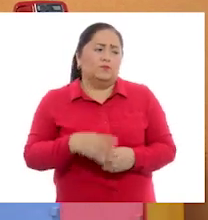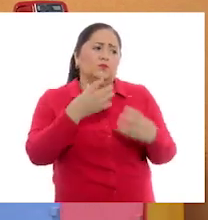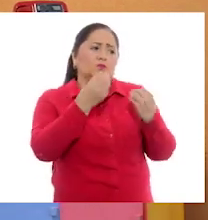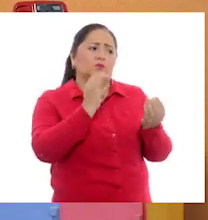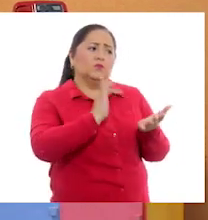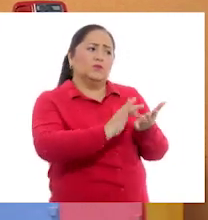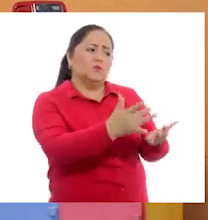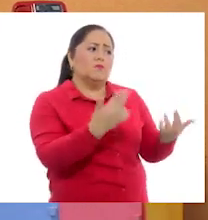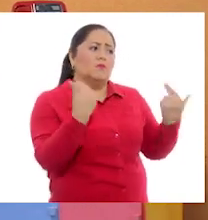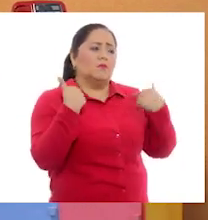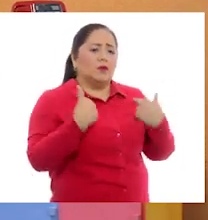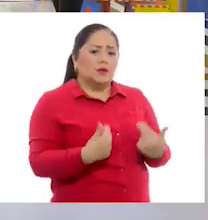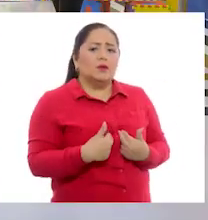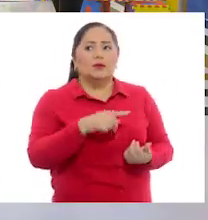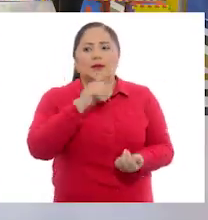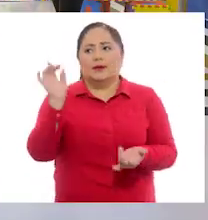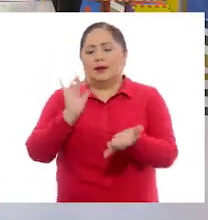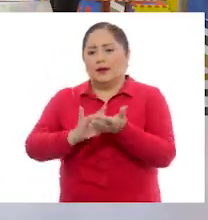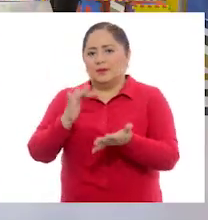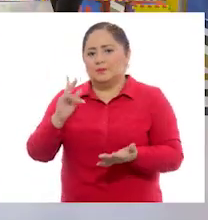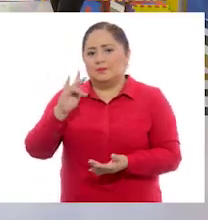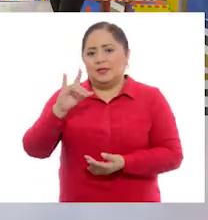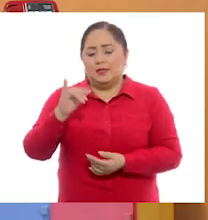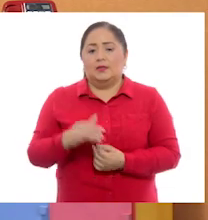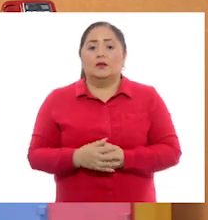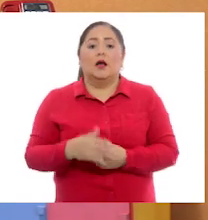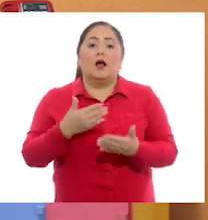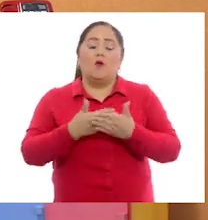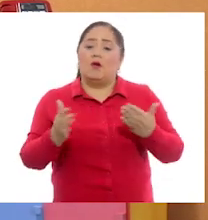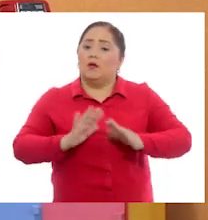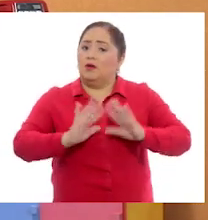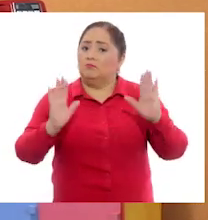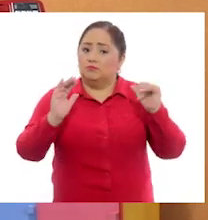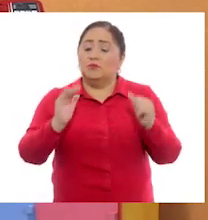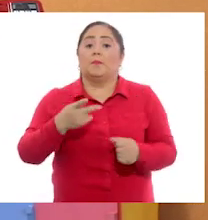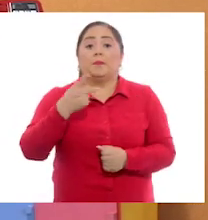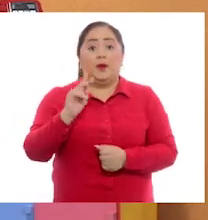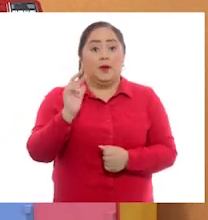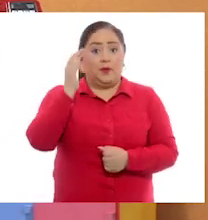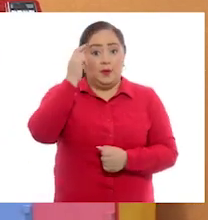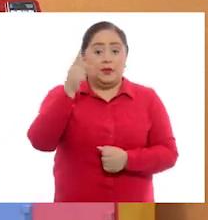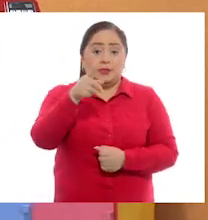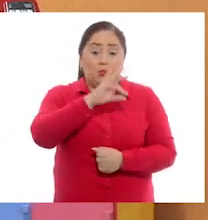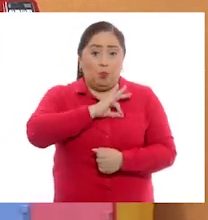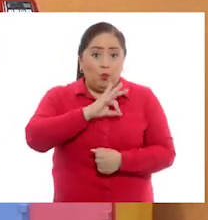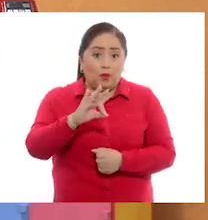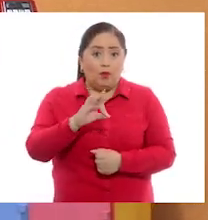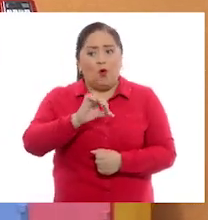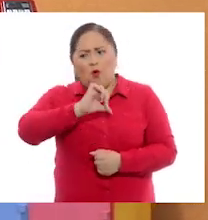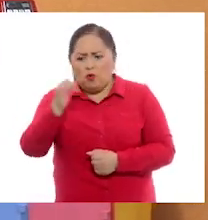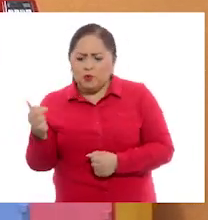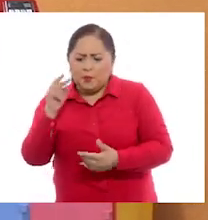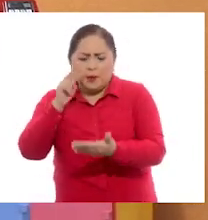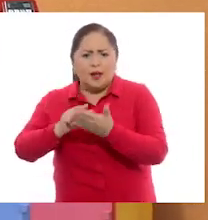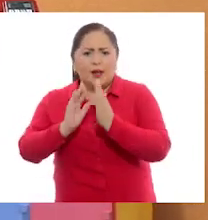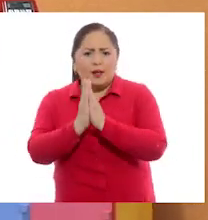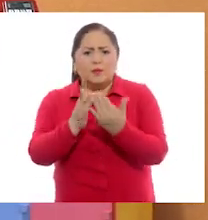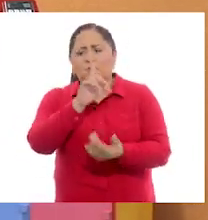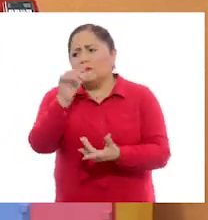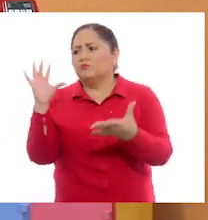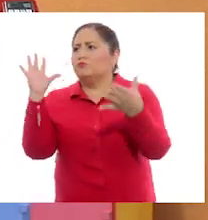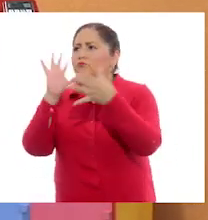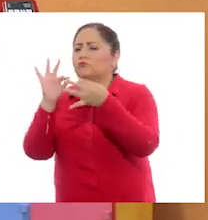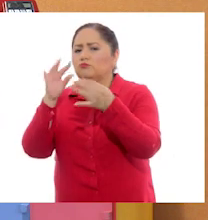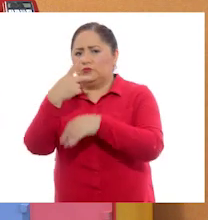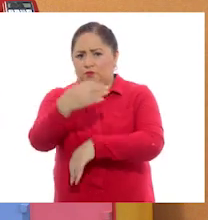Muchísimas gracias, maestro. Gracias, Pili. Tenemos que despedirnos, pero te recuerdo que si te es posible, consulta otros libros y comenta el